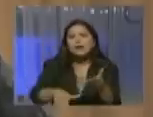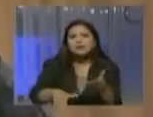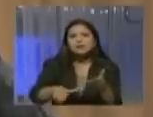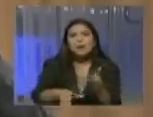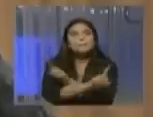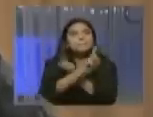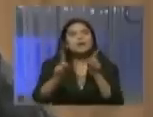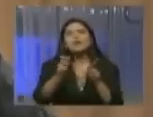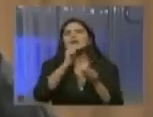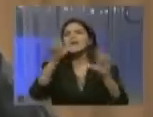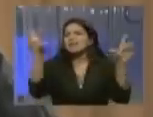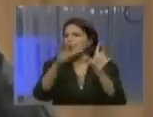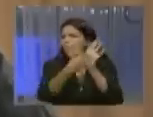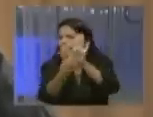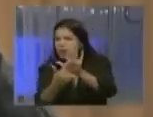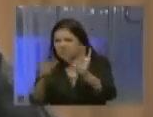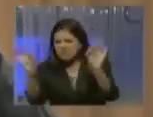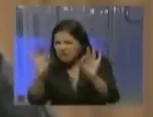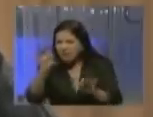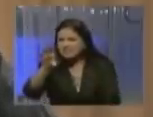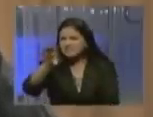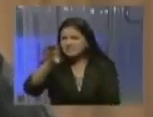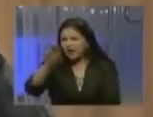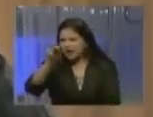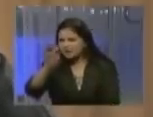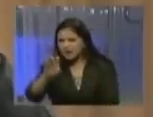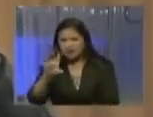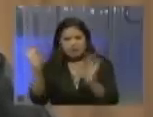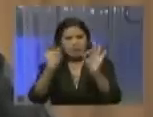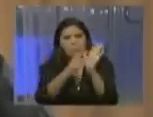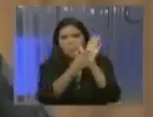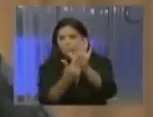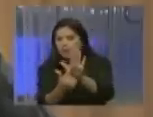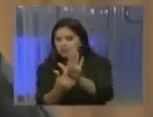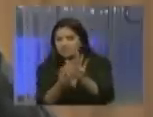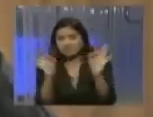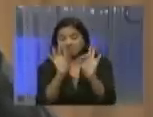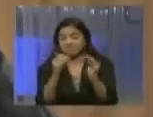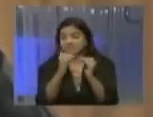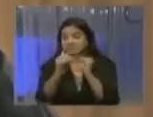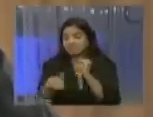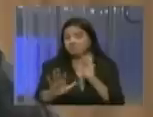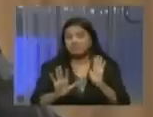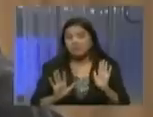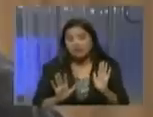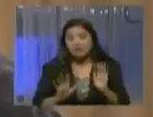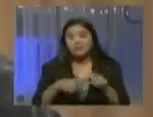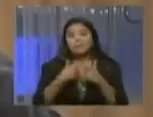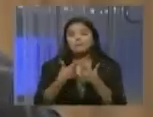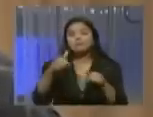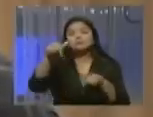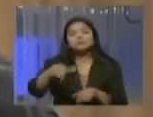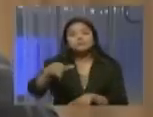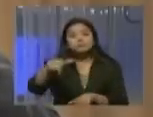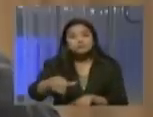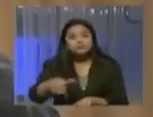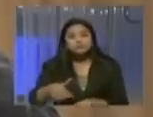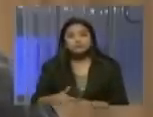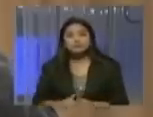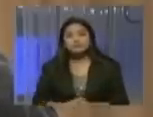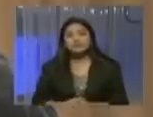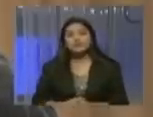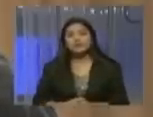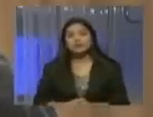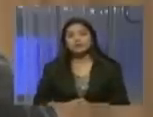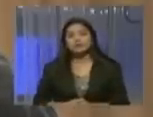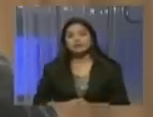no lo muestra CNN, no lo muestra ningún medio de estos tradicionales, y por eso hoy decía,